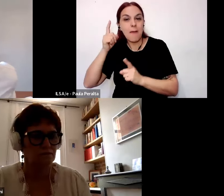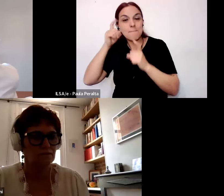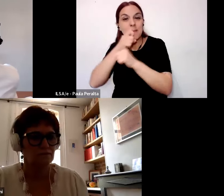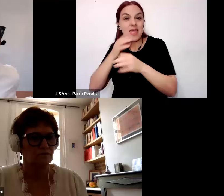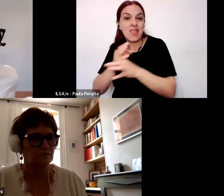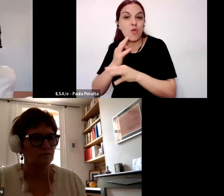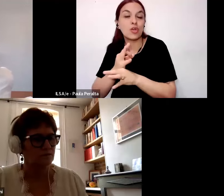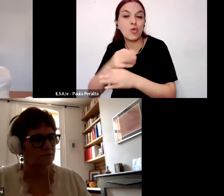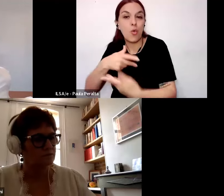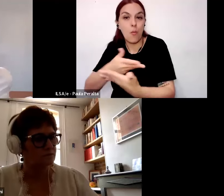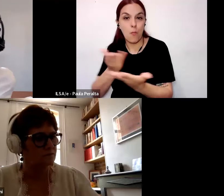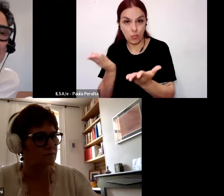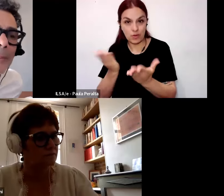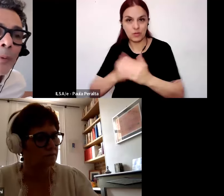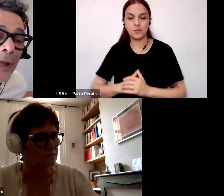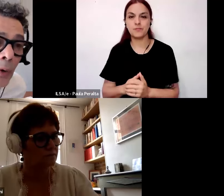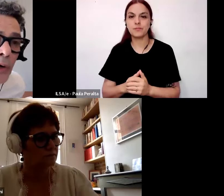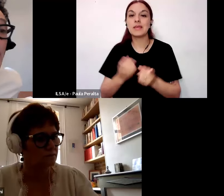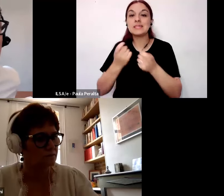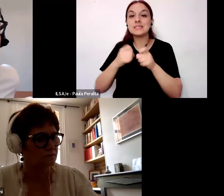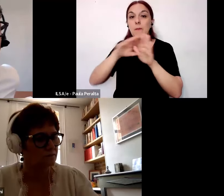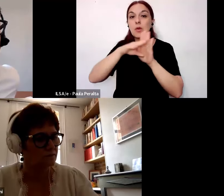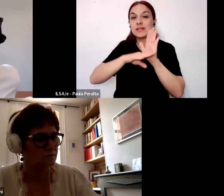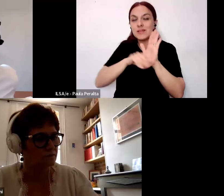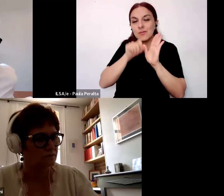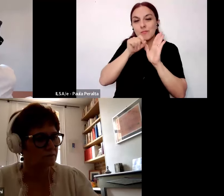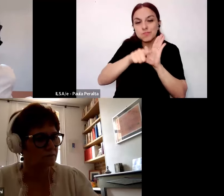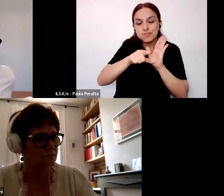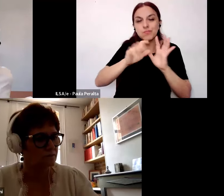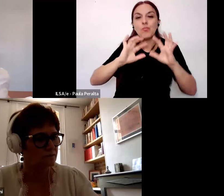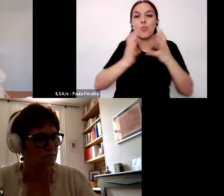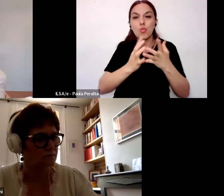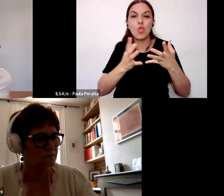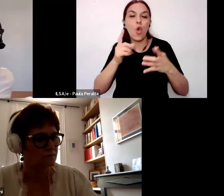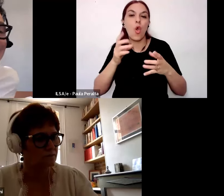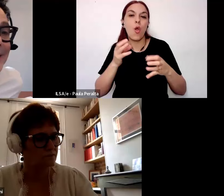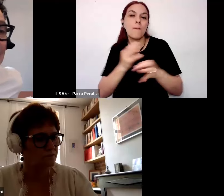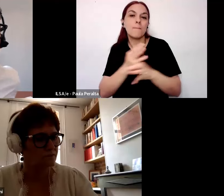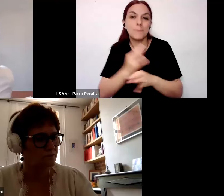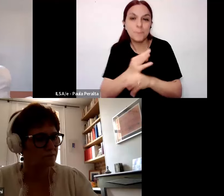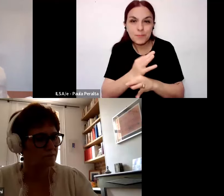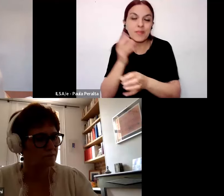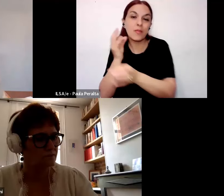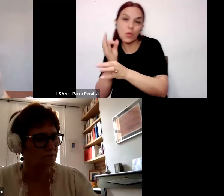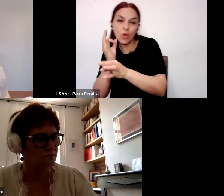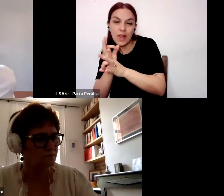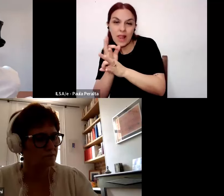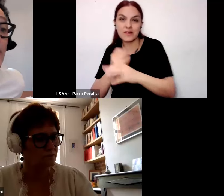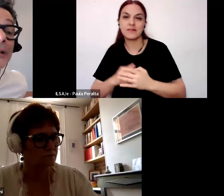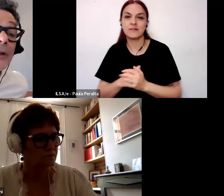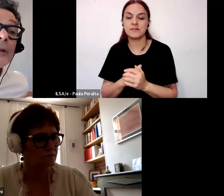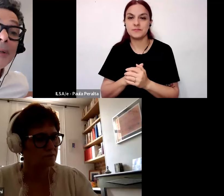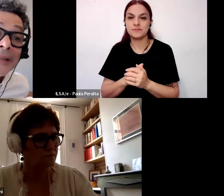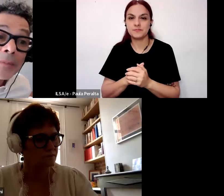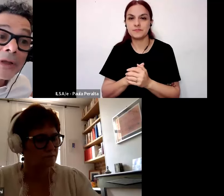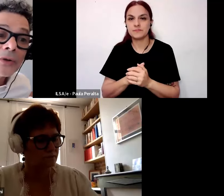criterios propios del campo pedagógico del campo escolar del campo de la praxis pedagógica y no tanto a partir